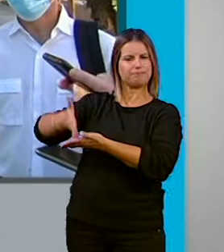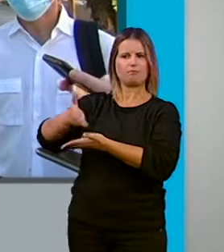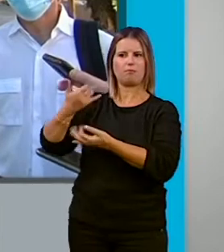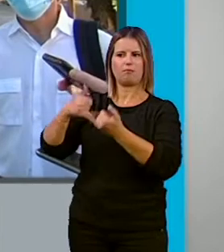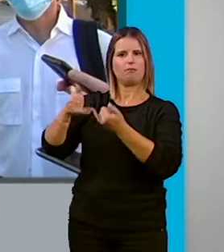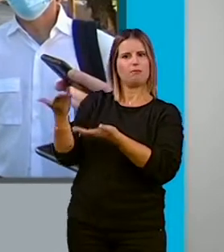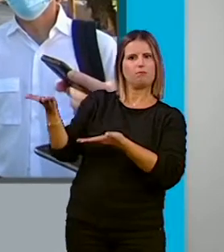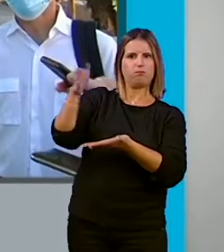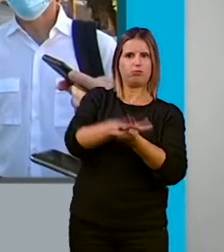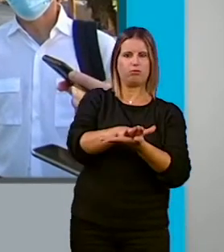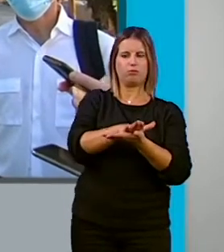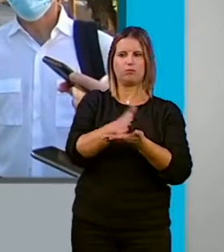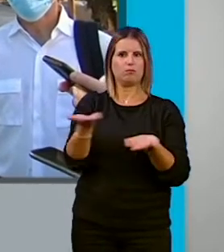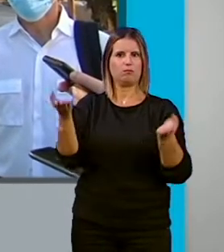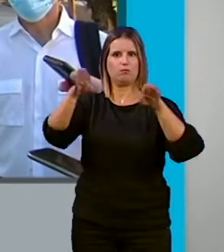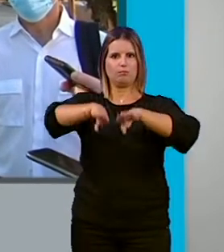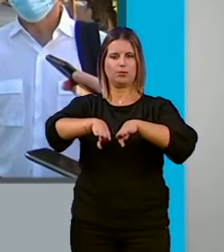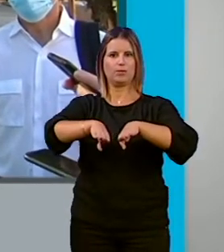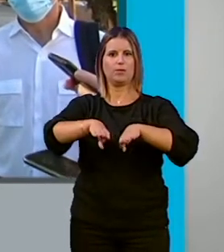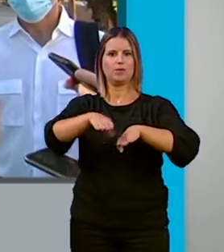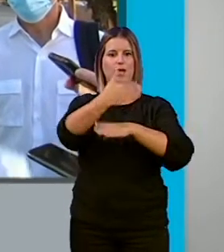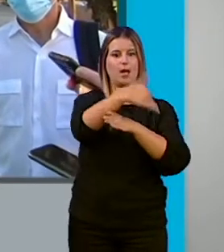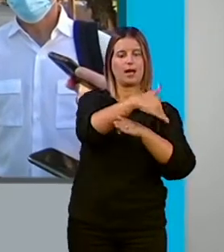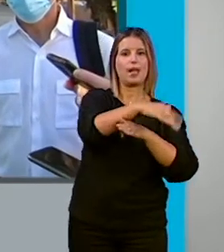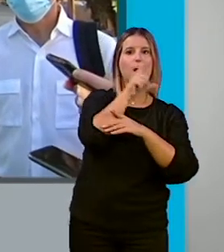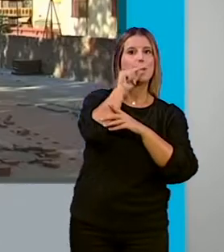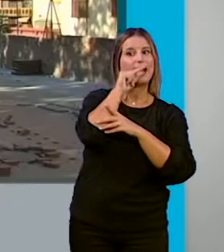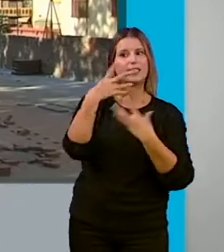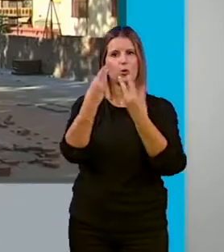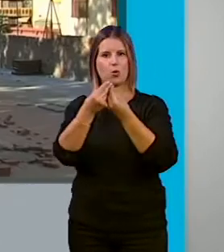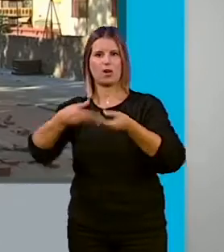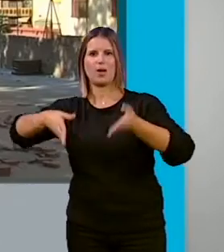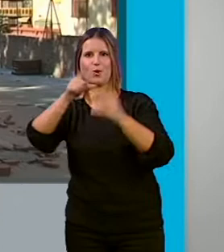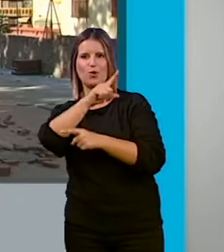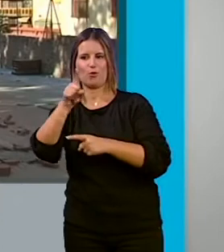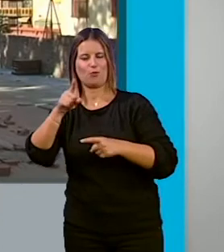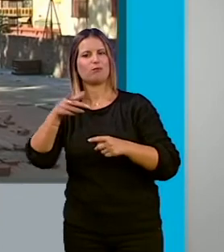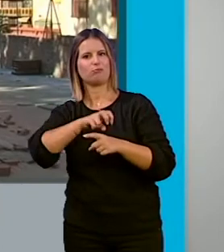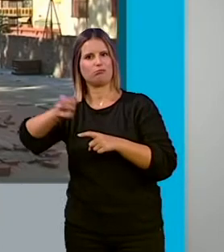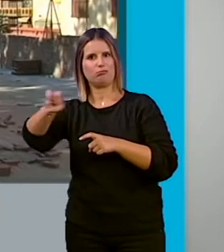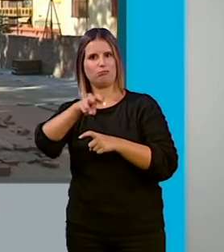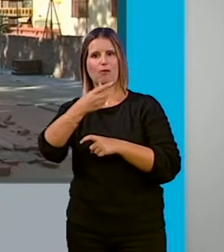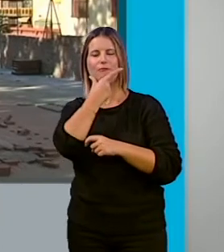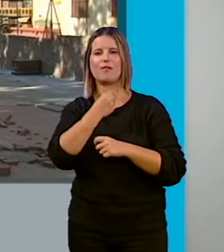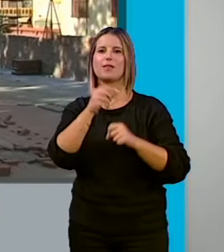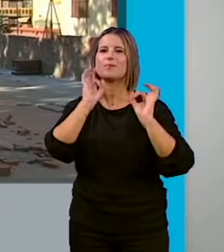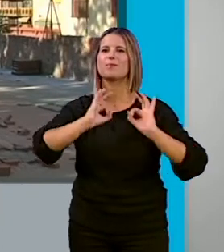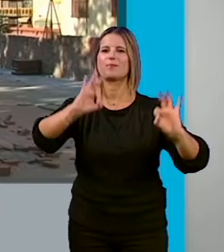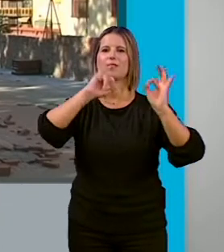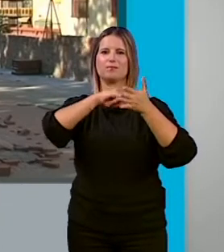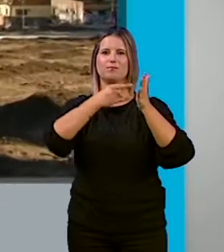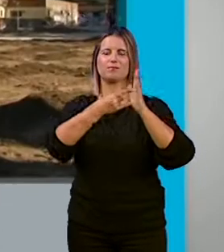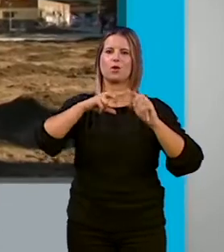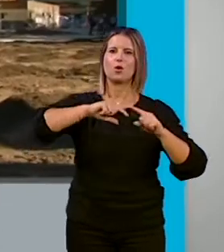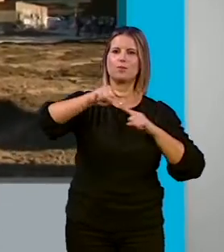calle Alcón va a conectar los pajaritos con el Camino de Ronda. De acuerdo con el Plan Especial, la nueva ordenación ha dado